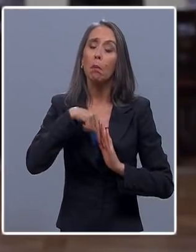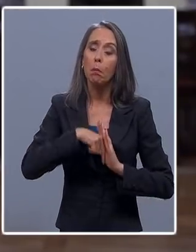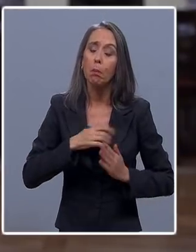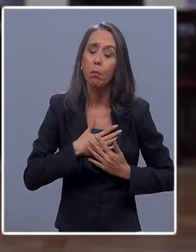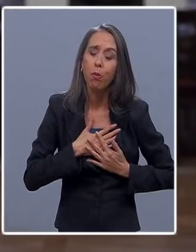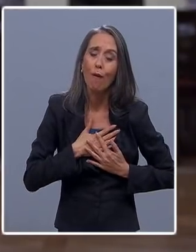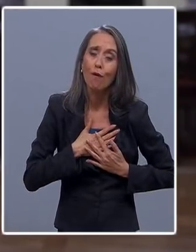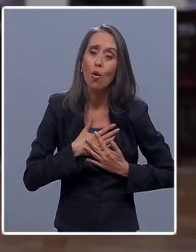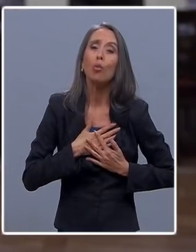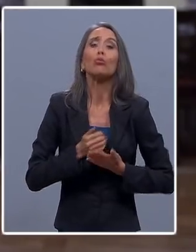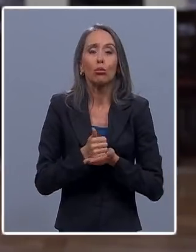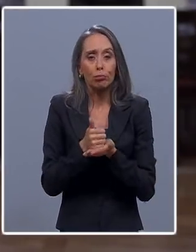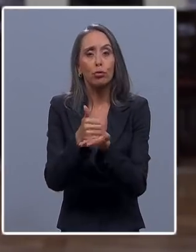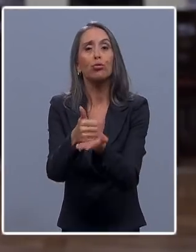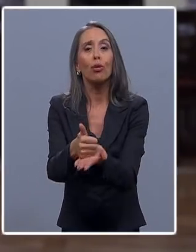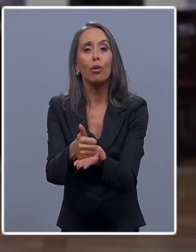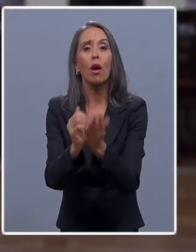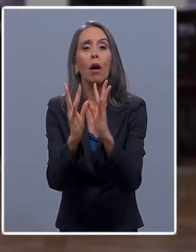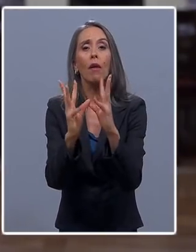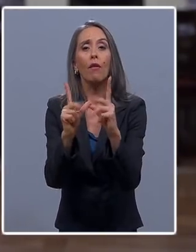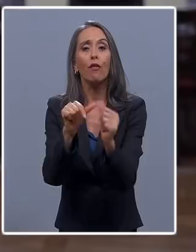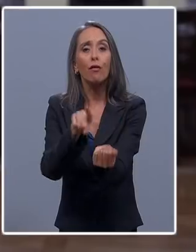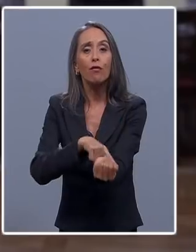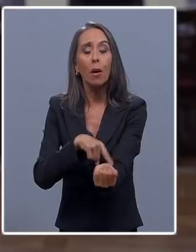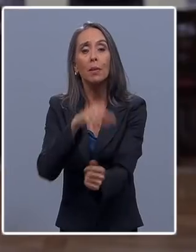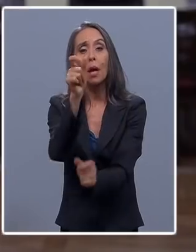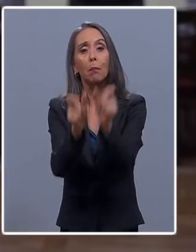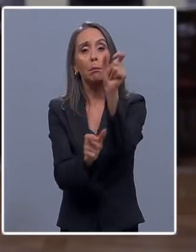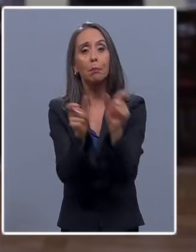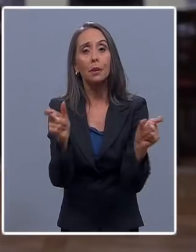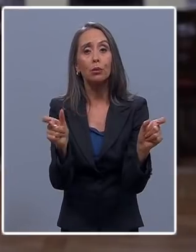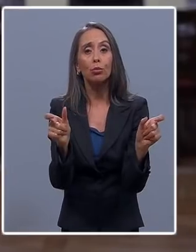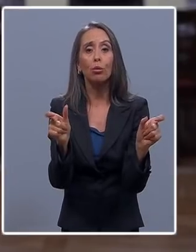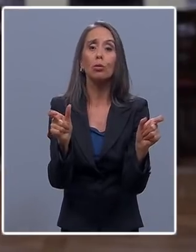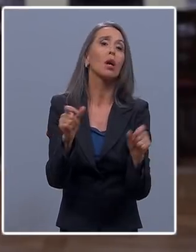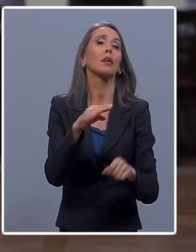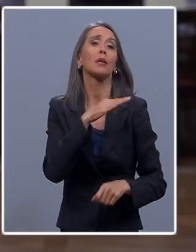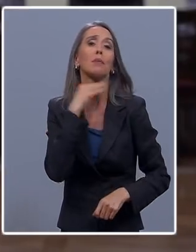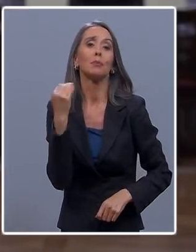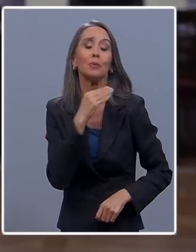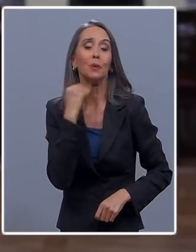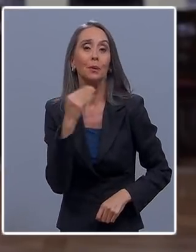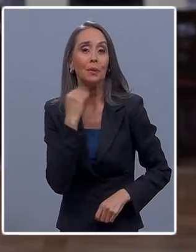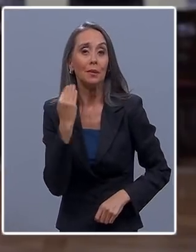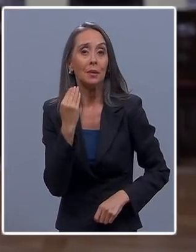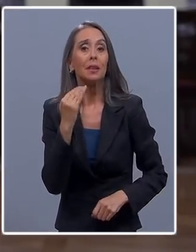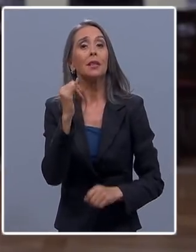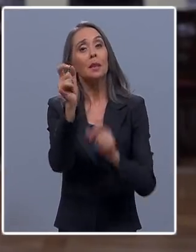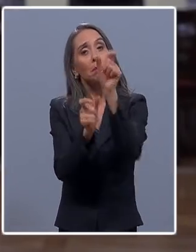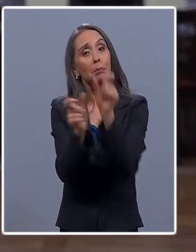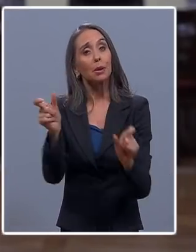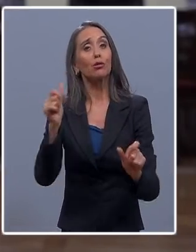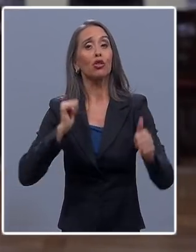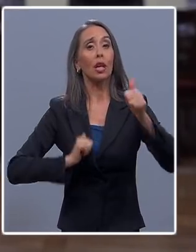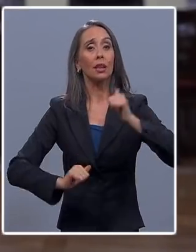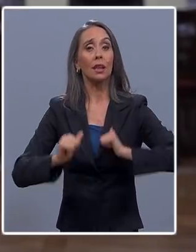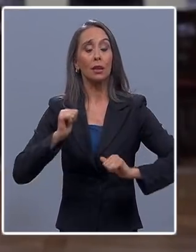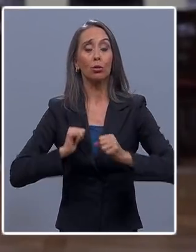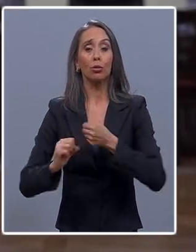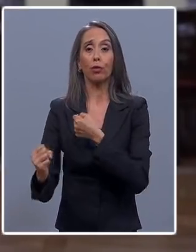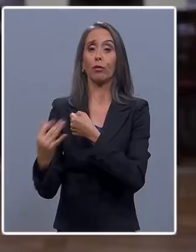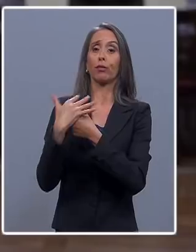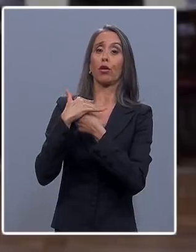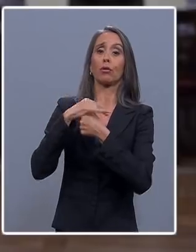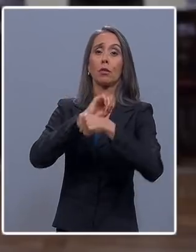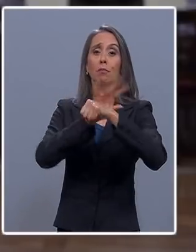solidaridad con las familias de las personas que han perdido sus vidas y con aquellos que han sufrido los efectos